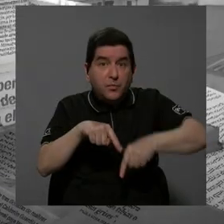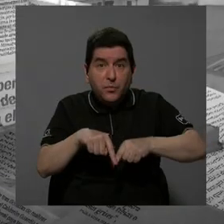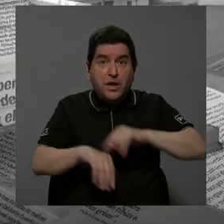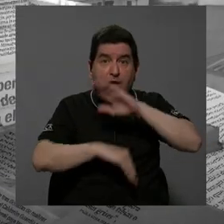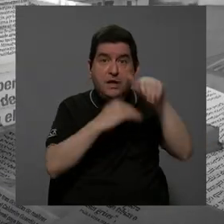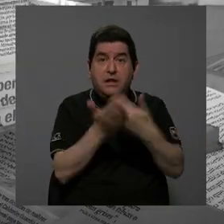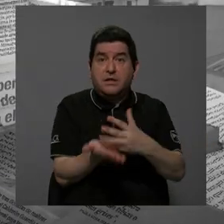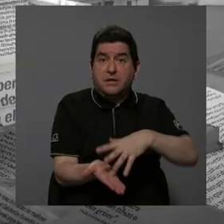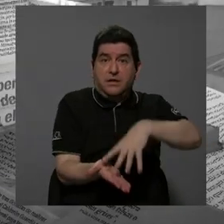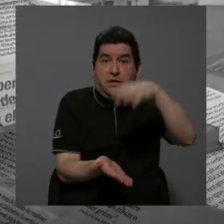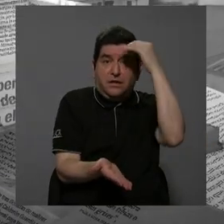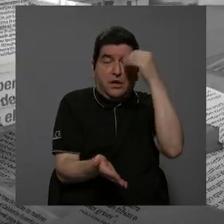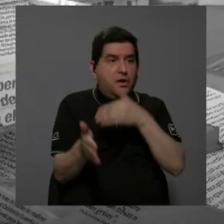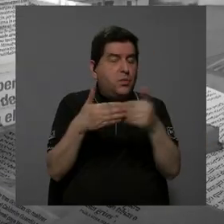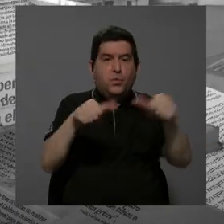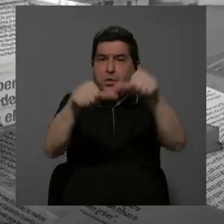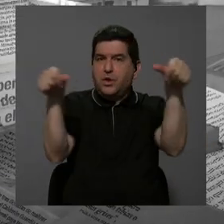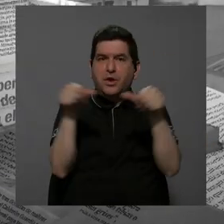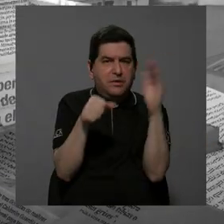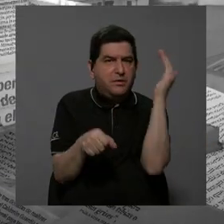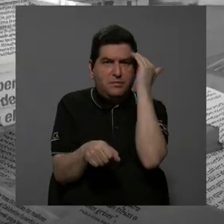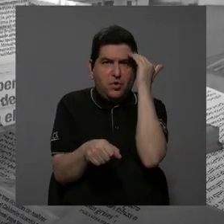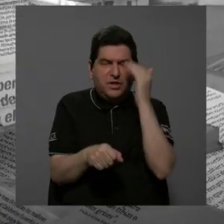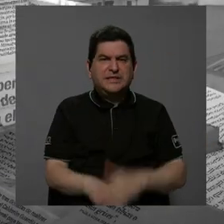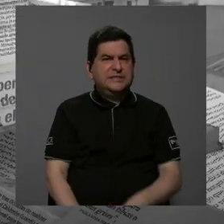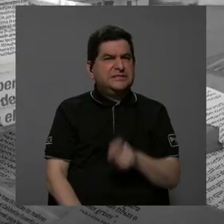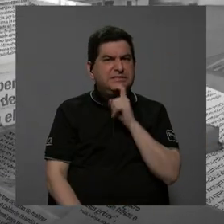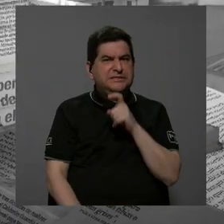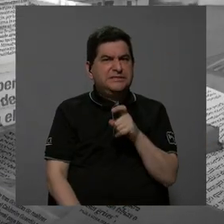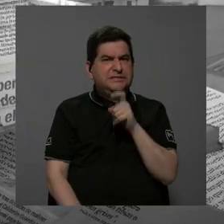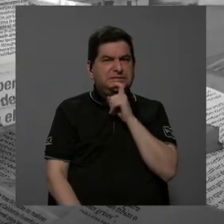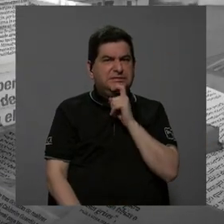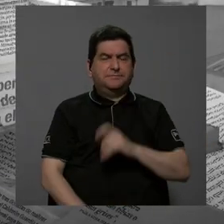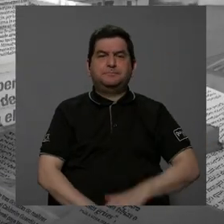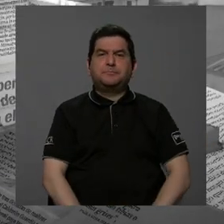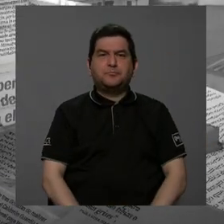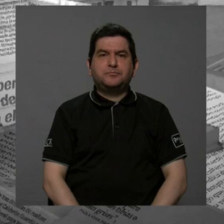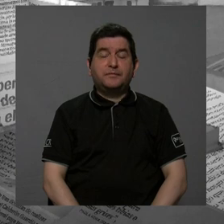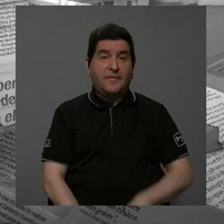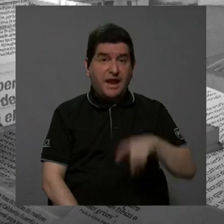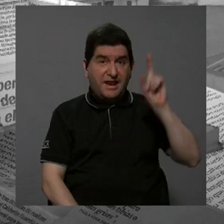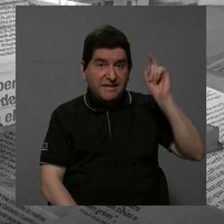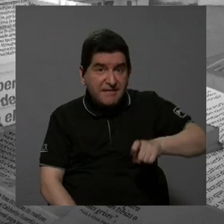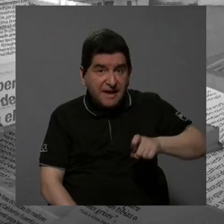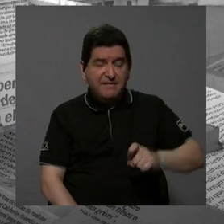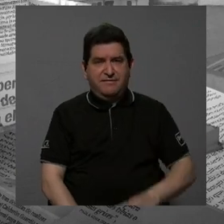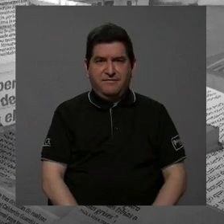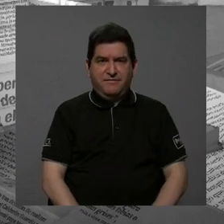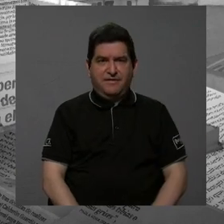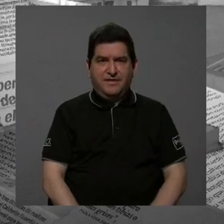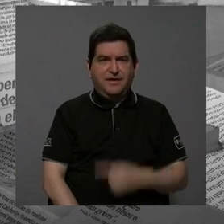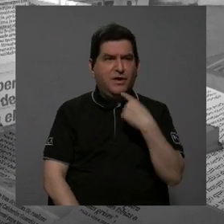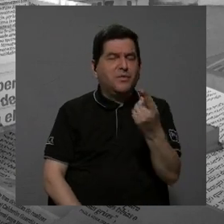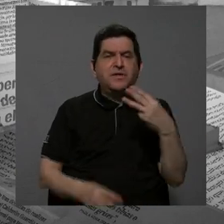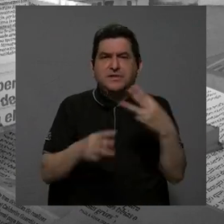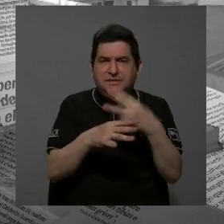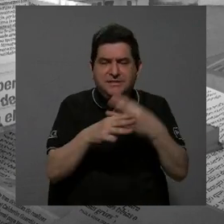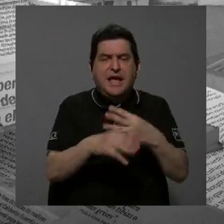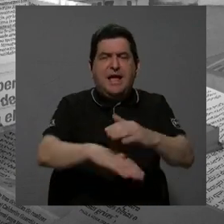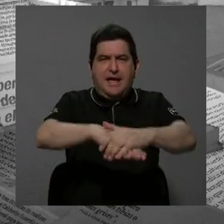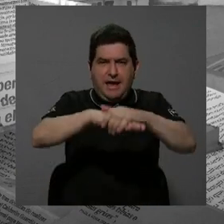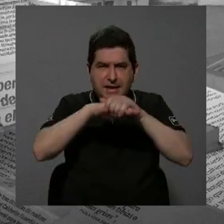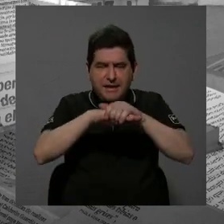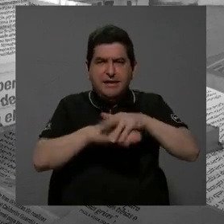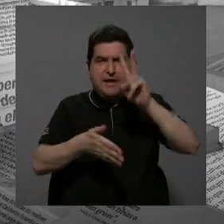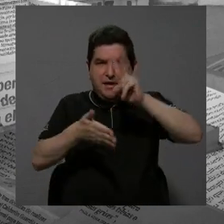aprendizaje en cualquiera de las áreas del conocimiento se dificulta. Entonces, deberíamos tener una, como le decía, matemática, en inglés,